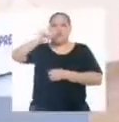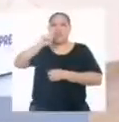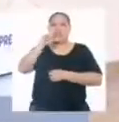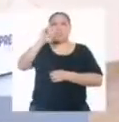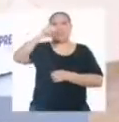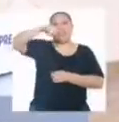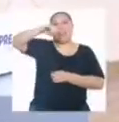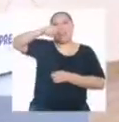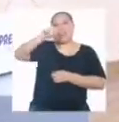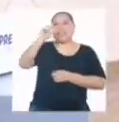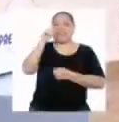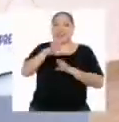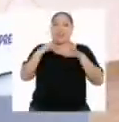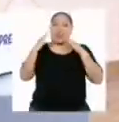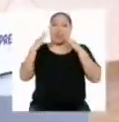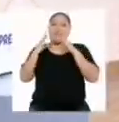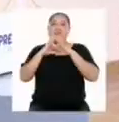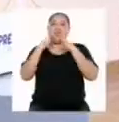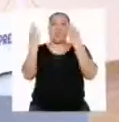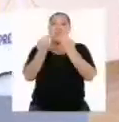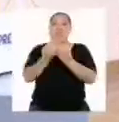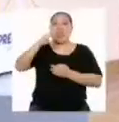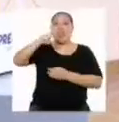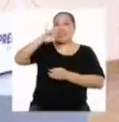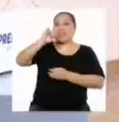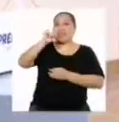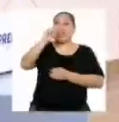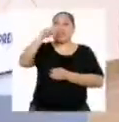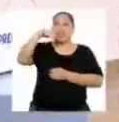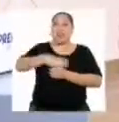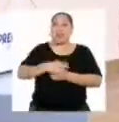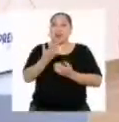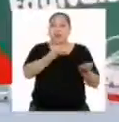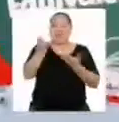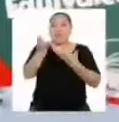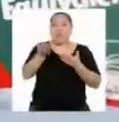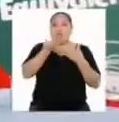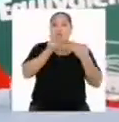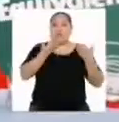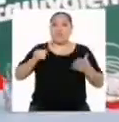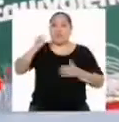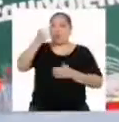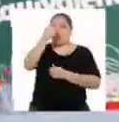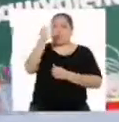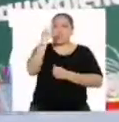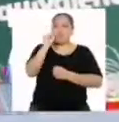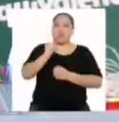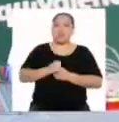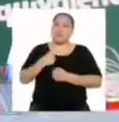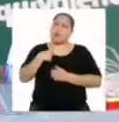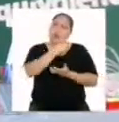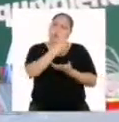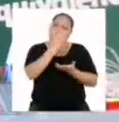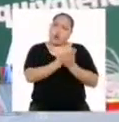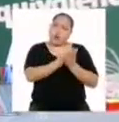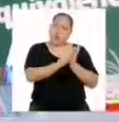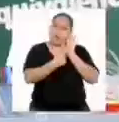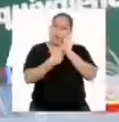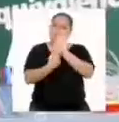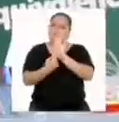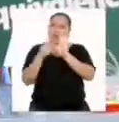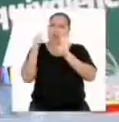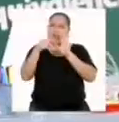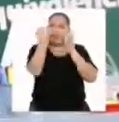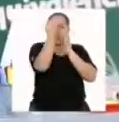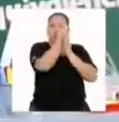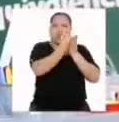en el caso de la familia de Cristina, cuando haga delivery por 10 soles o no. Creo que nunca le compartí esta gráfica. Se